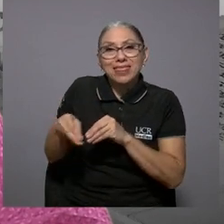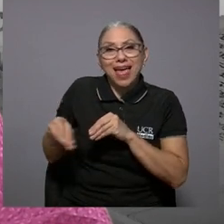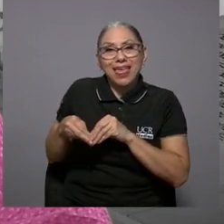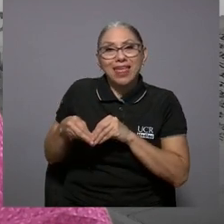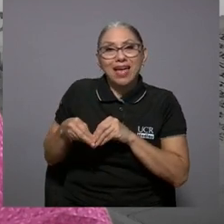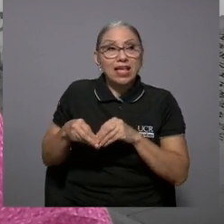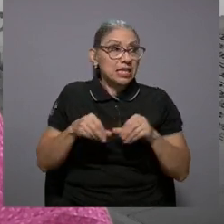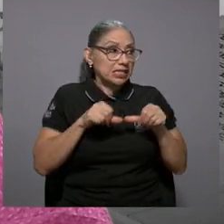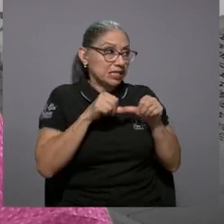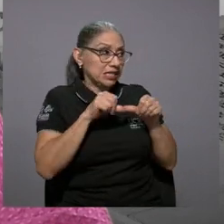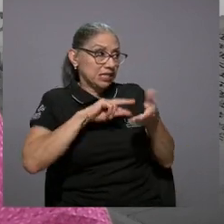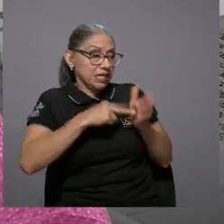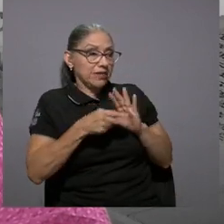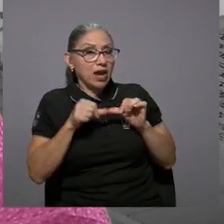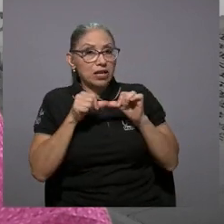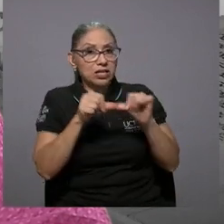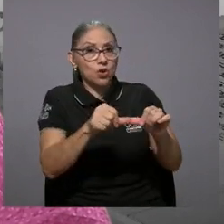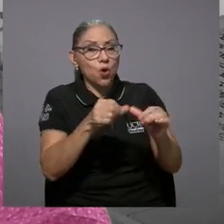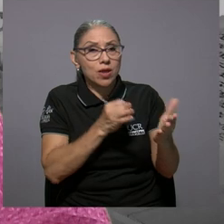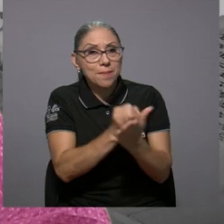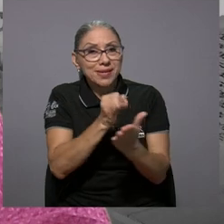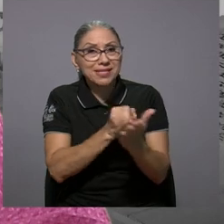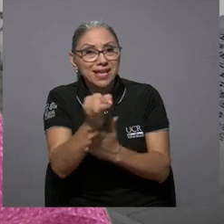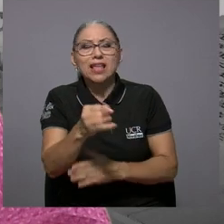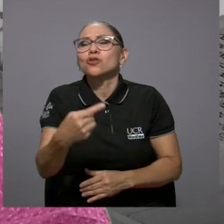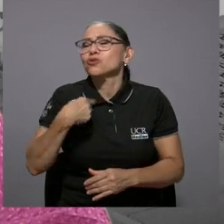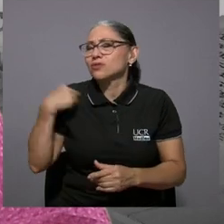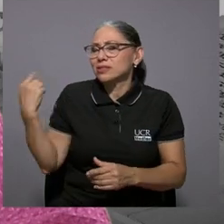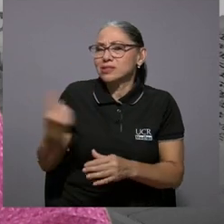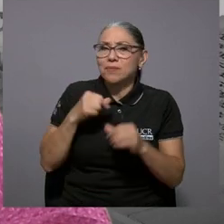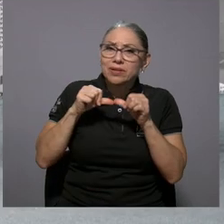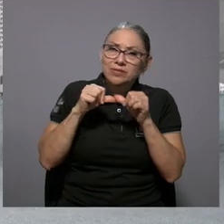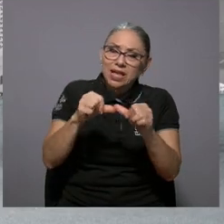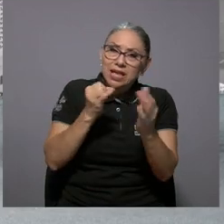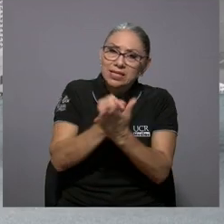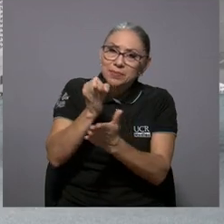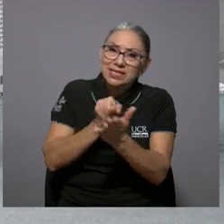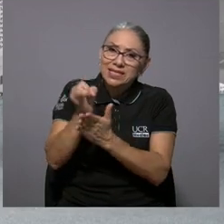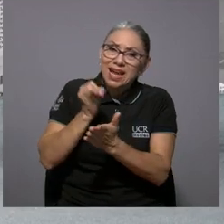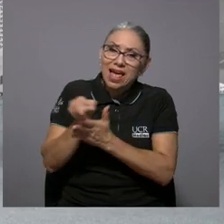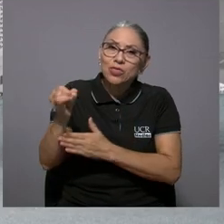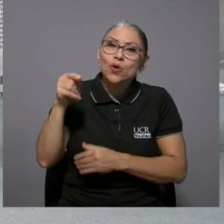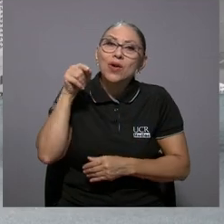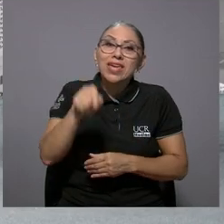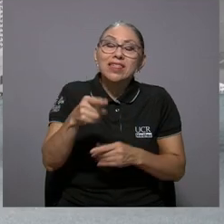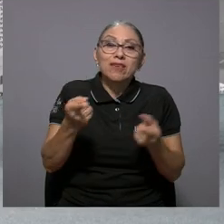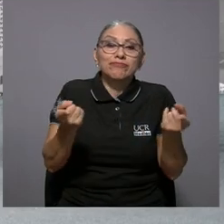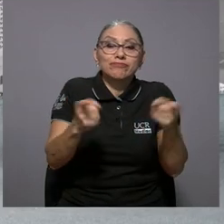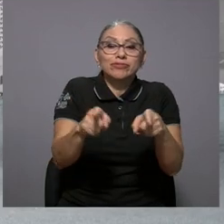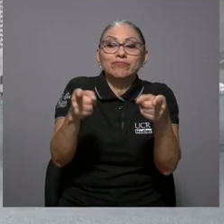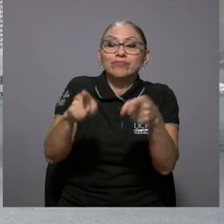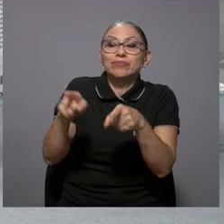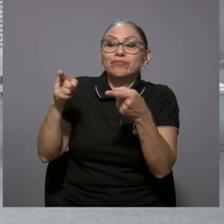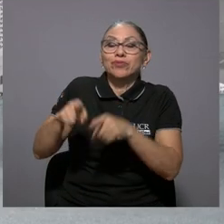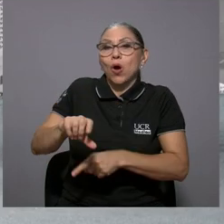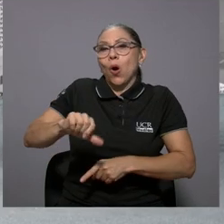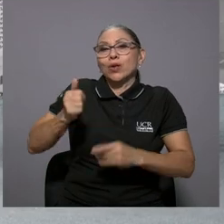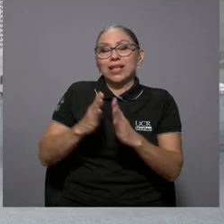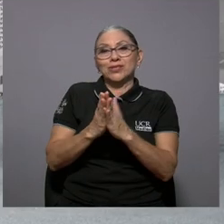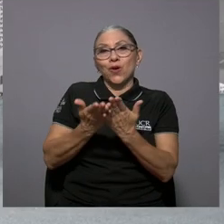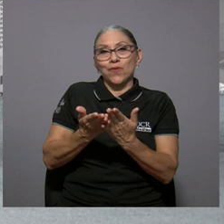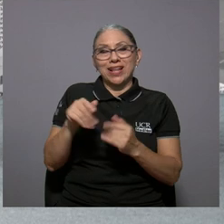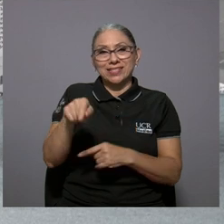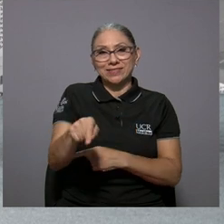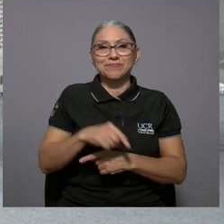corregida y aumentada como dicen O sea que siguió investigando usted Yo seguí investigando todo el tiempo y de ahí provinieron